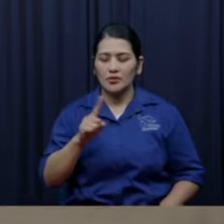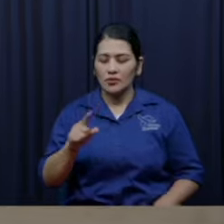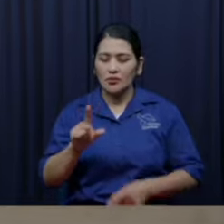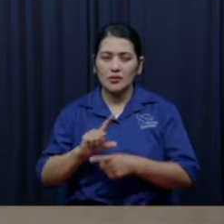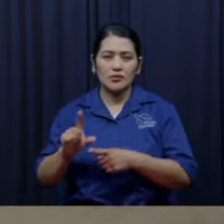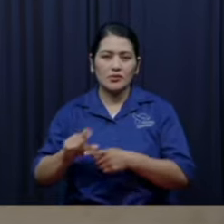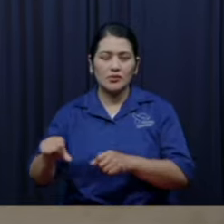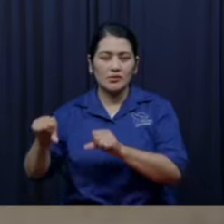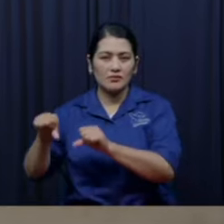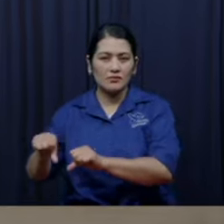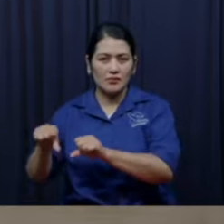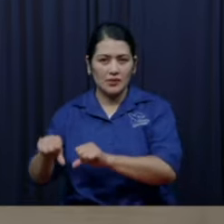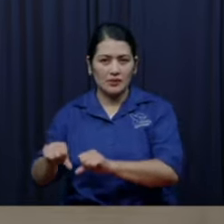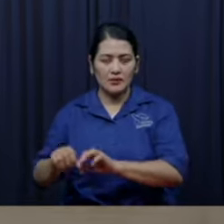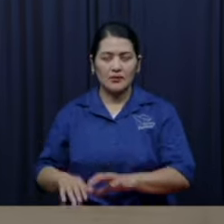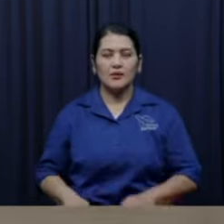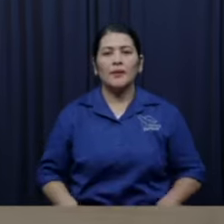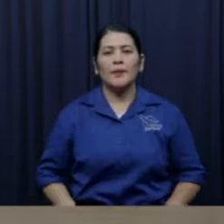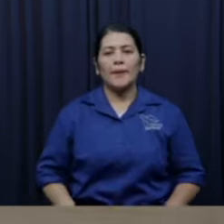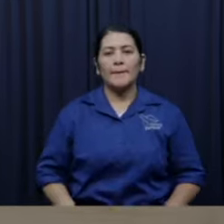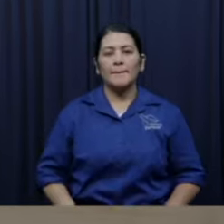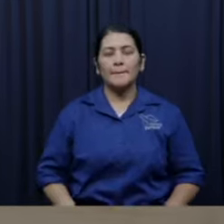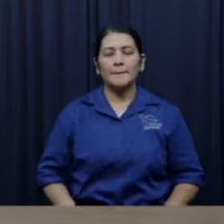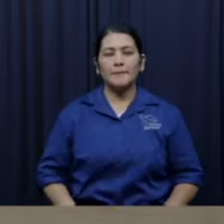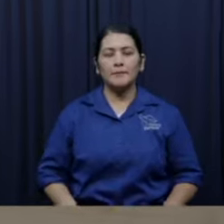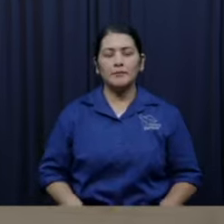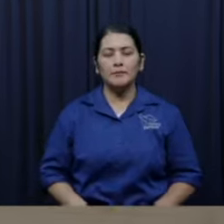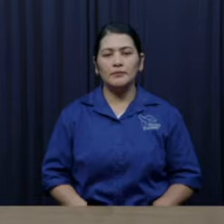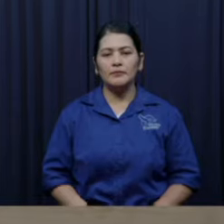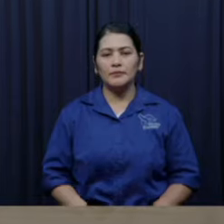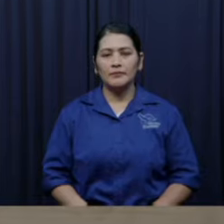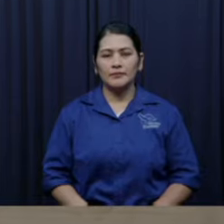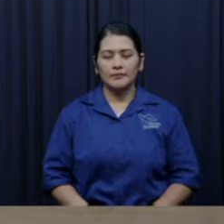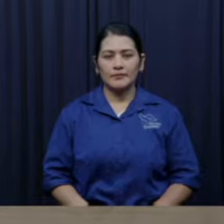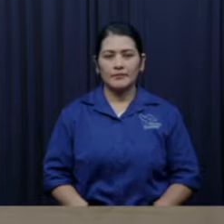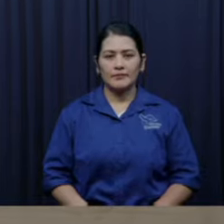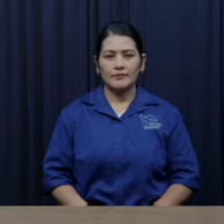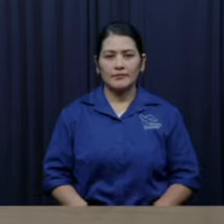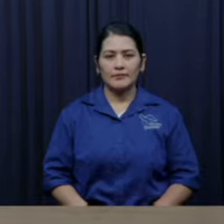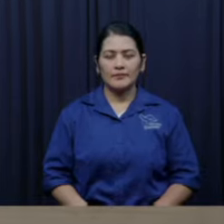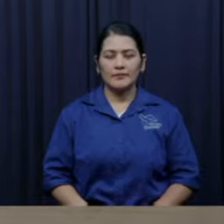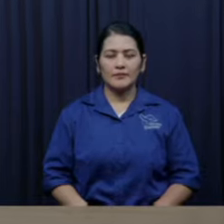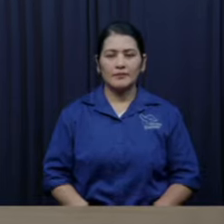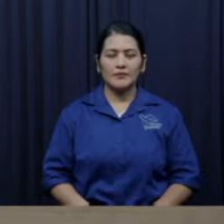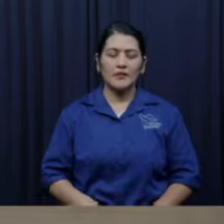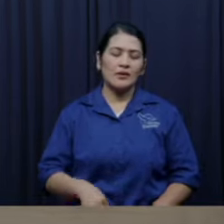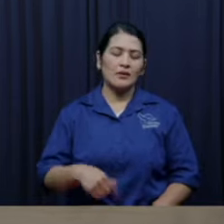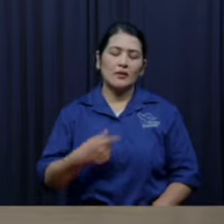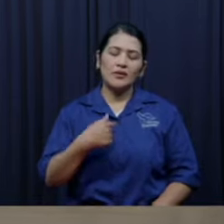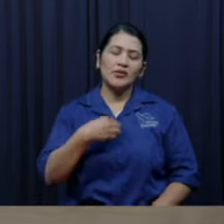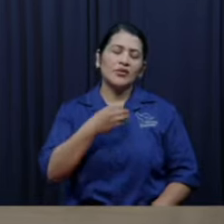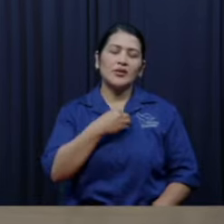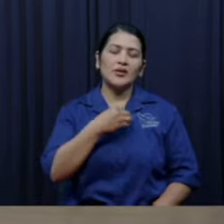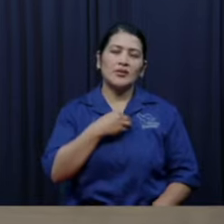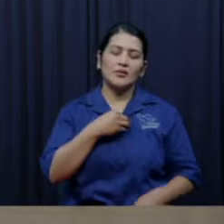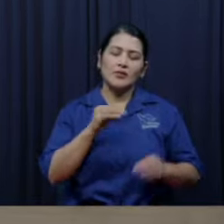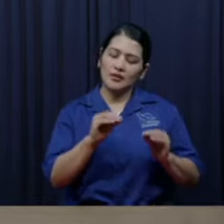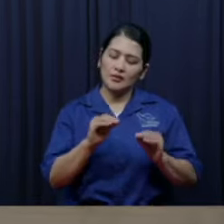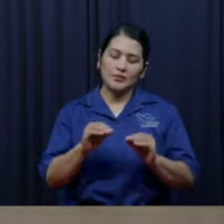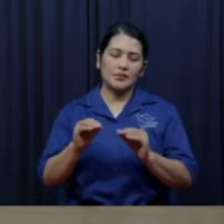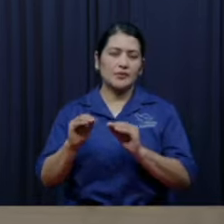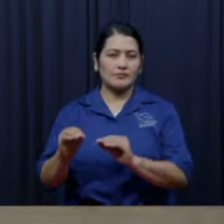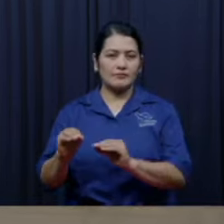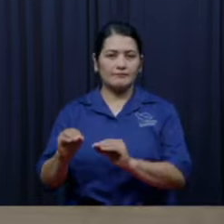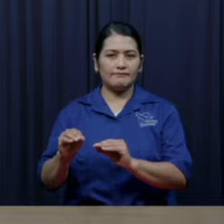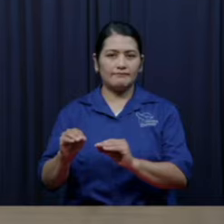de los deportes extremos pero ahí si ya me estoy metiendo con algunos de ustedes y no quiero porque hoy es domingo hermano y ya vamos a ir a